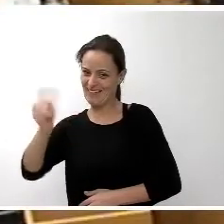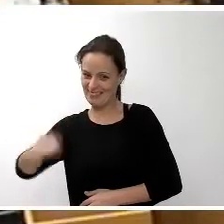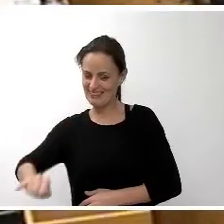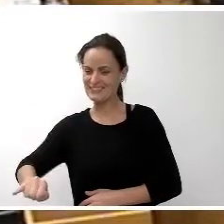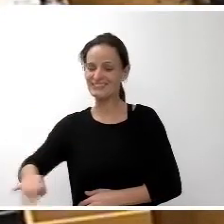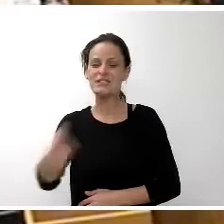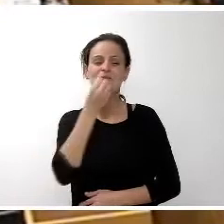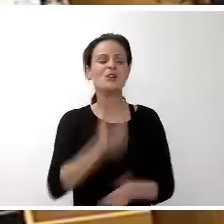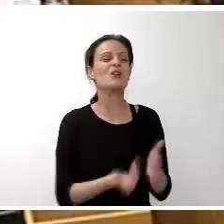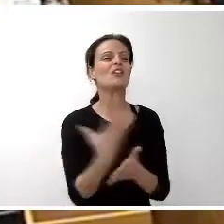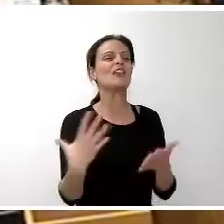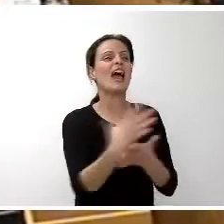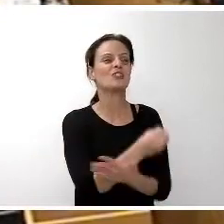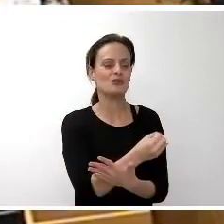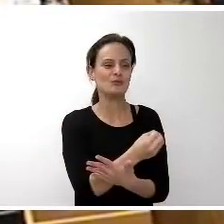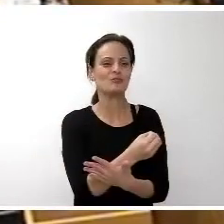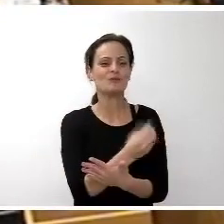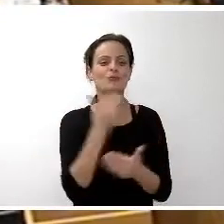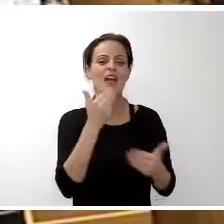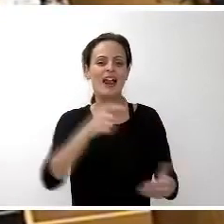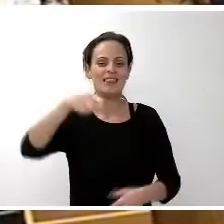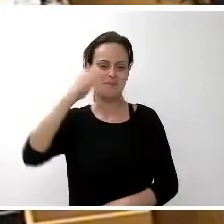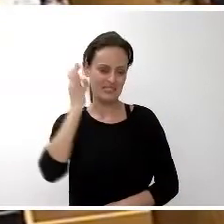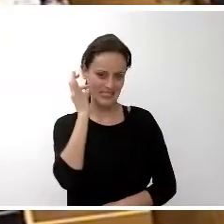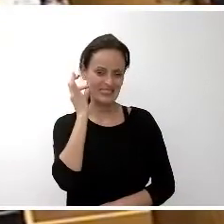Muy buenos días a todos. Muchas gracias, presidenta.